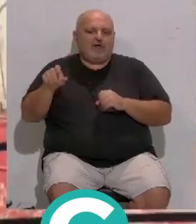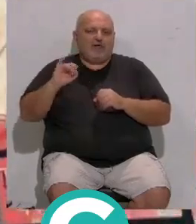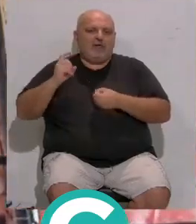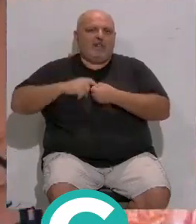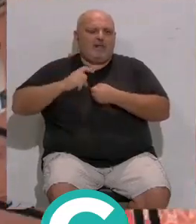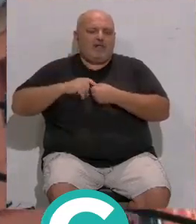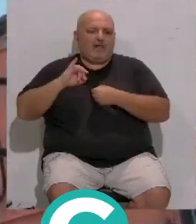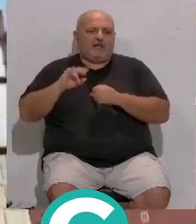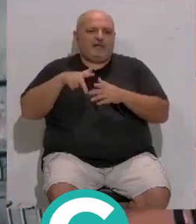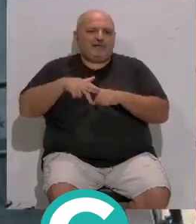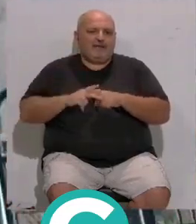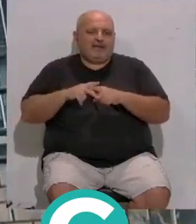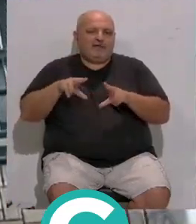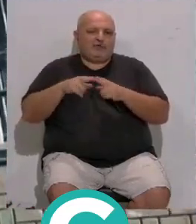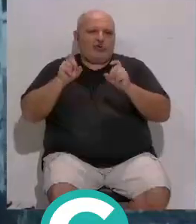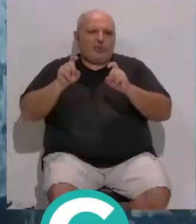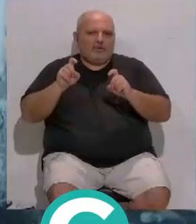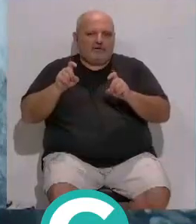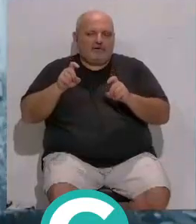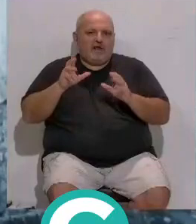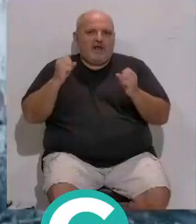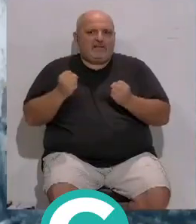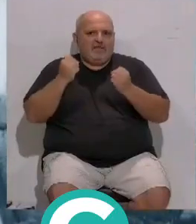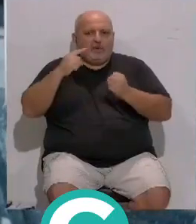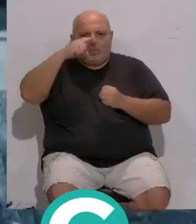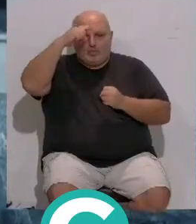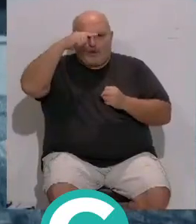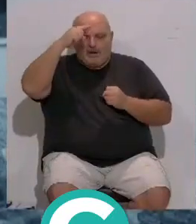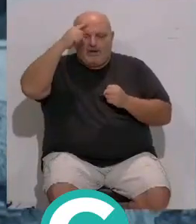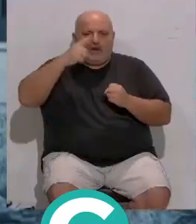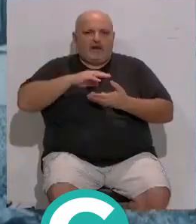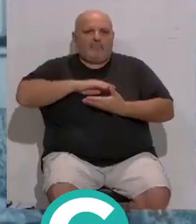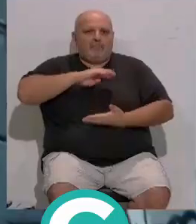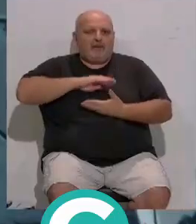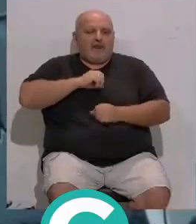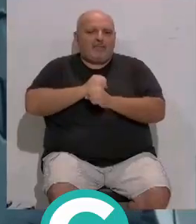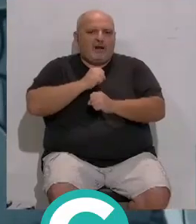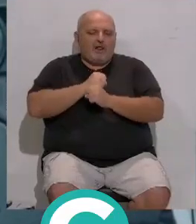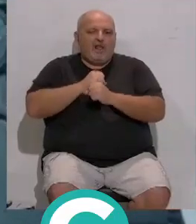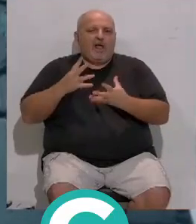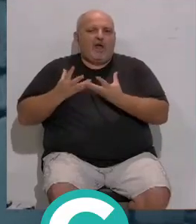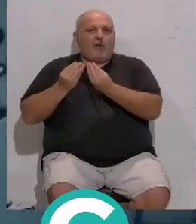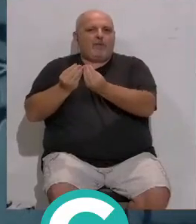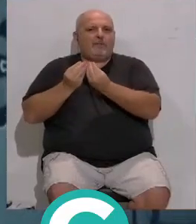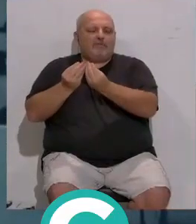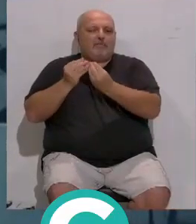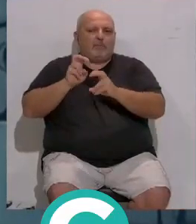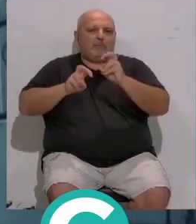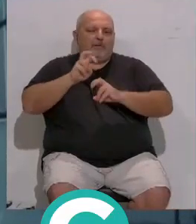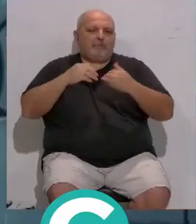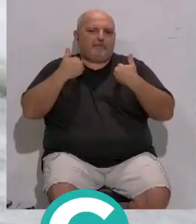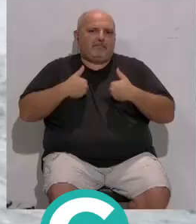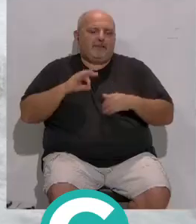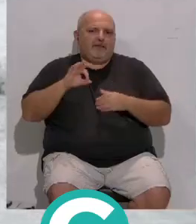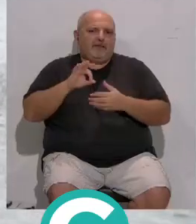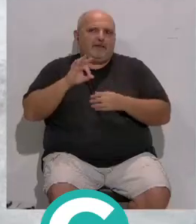participado... ...en talleres socioeducativos, actividades culturales... ...de capacitación laboral y acompañamiento... la búsqueda personal